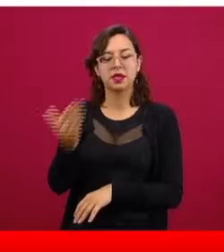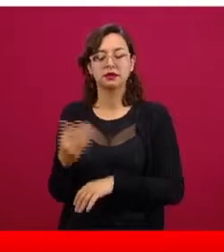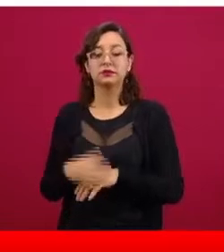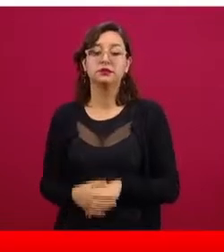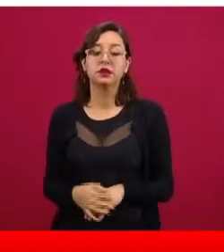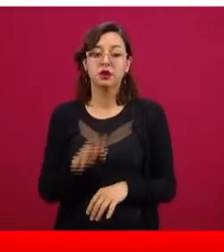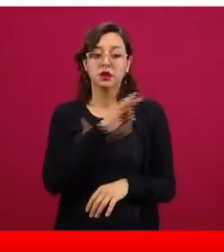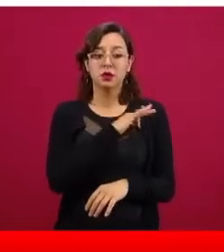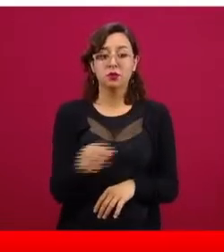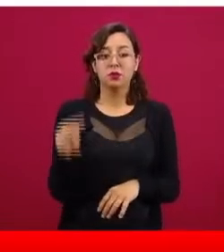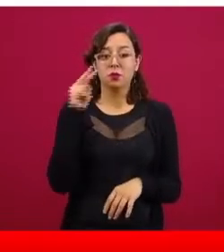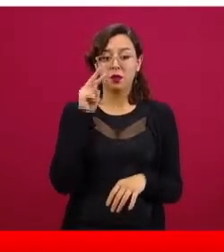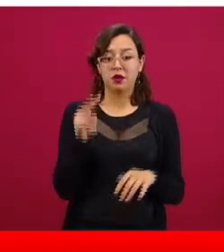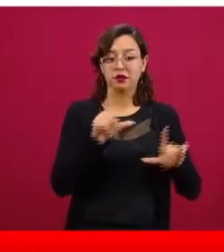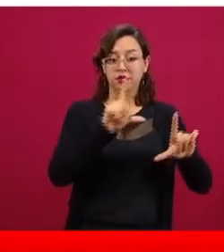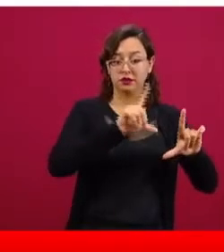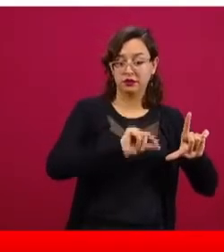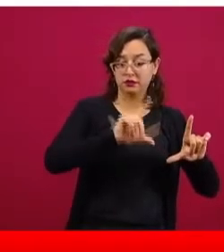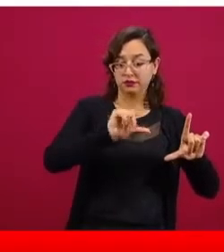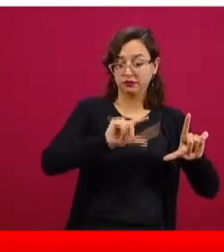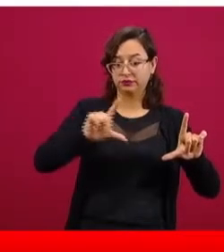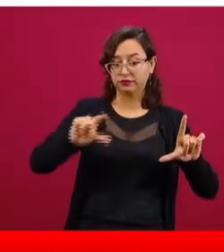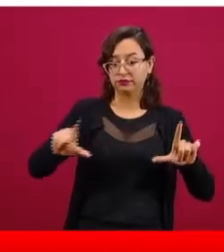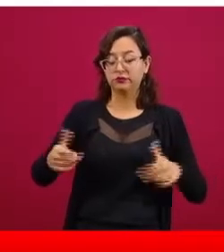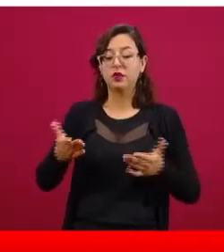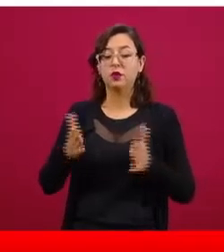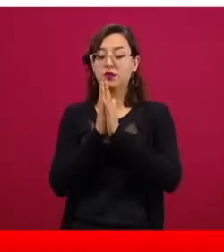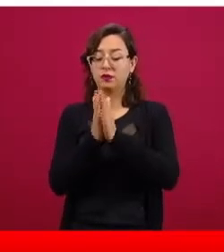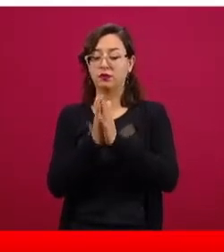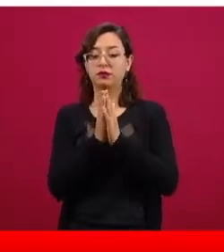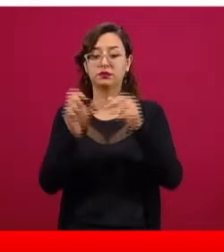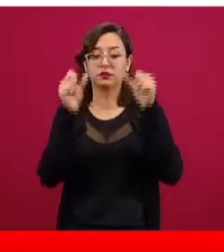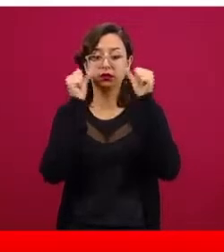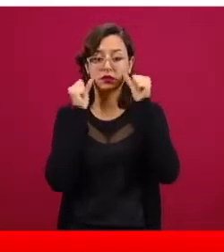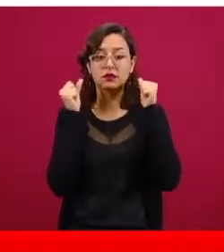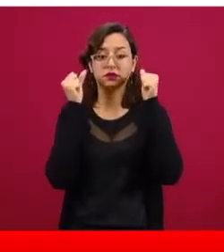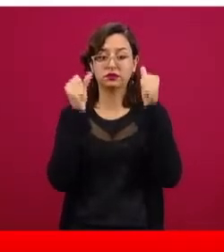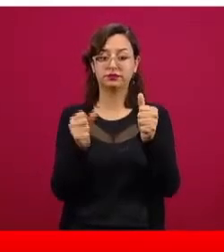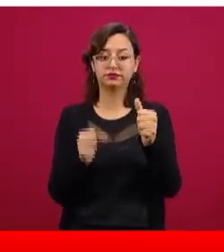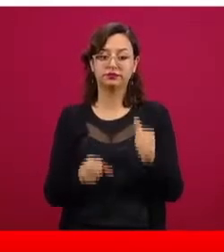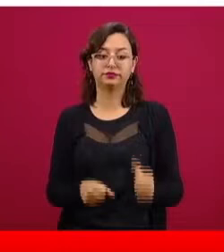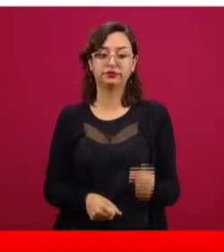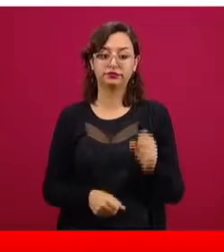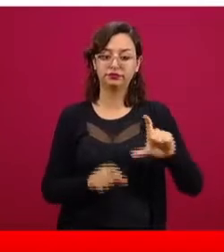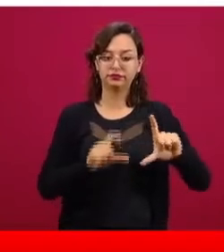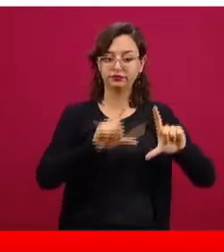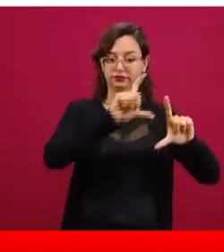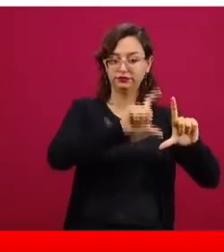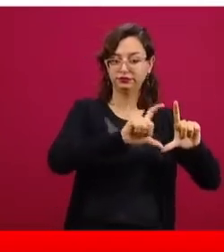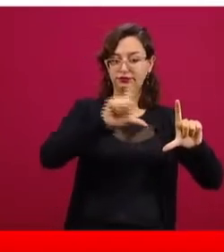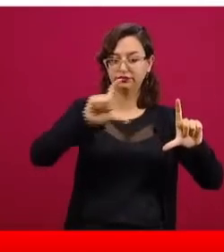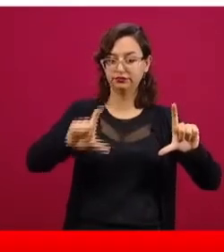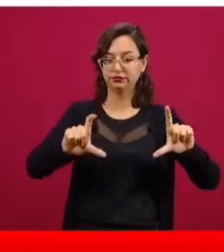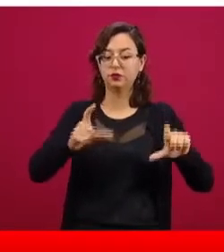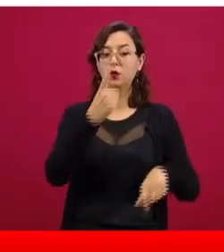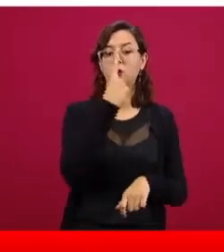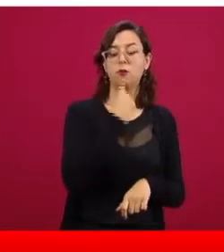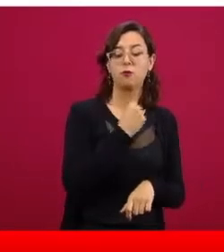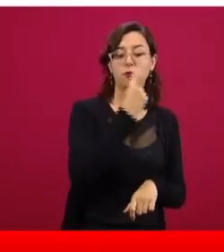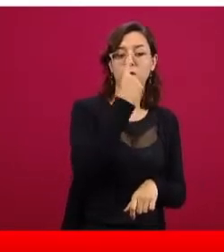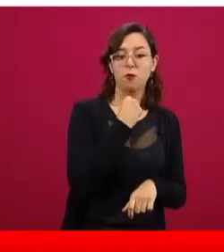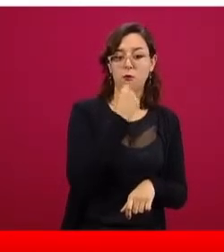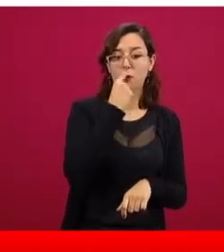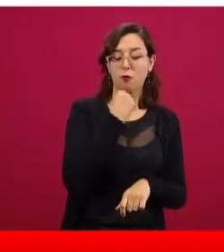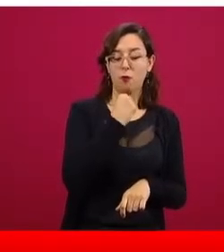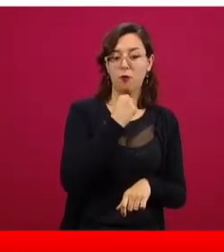barras, quiero llamar respetuosamente su atención a las dos primeras barras que se ven en la gráfica, la roja que